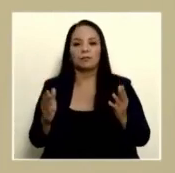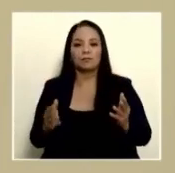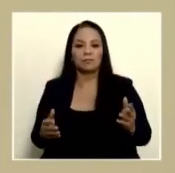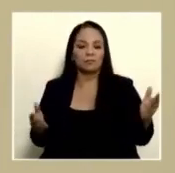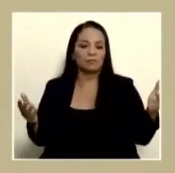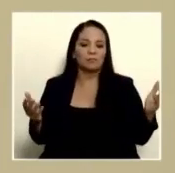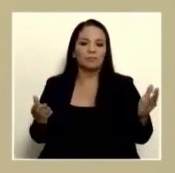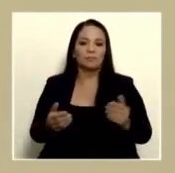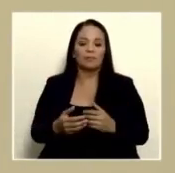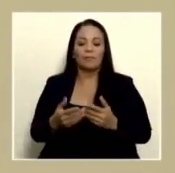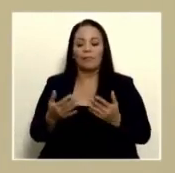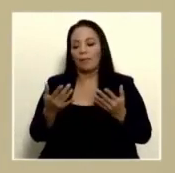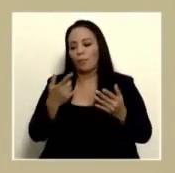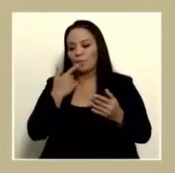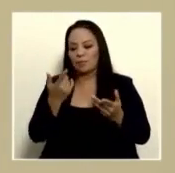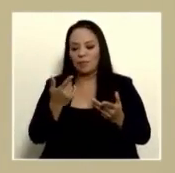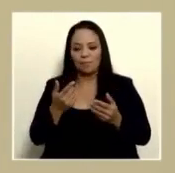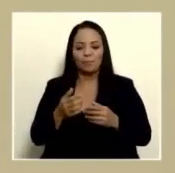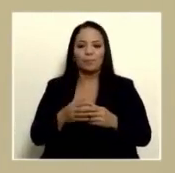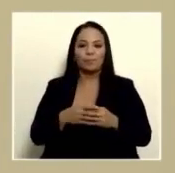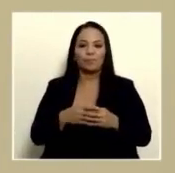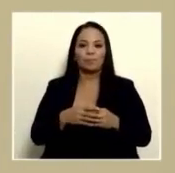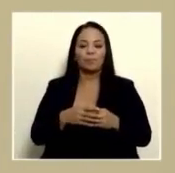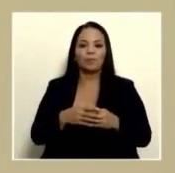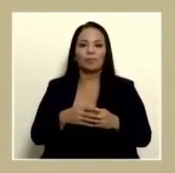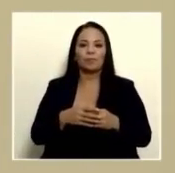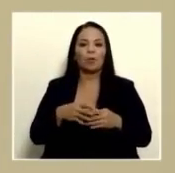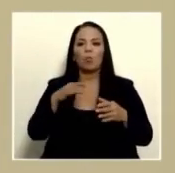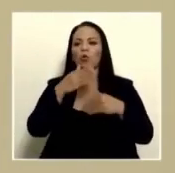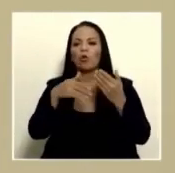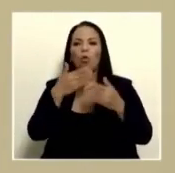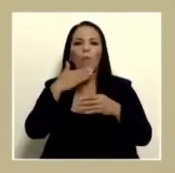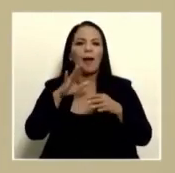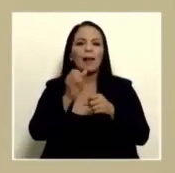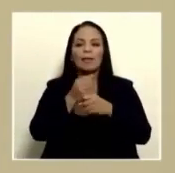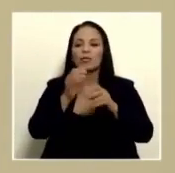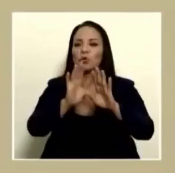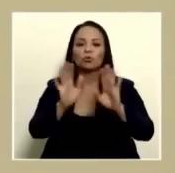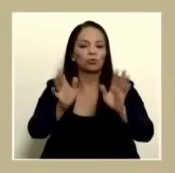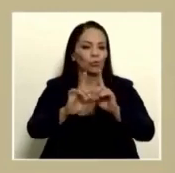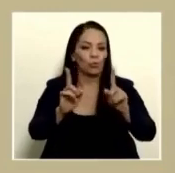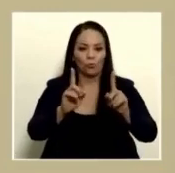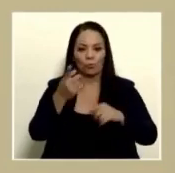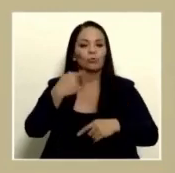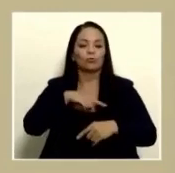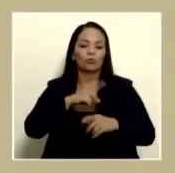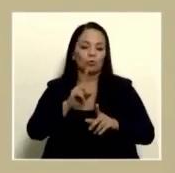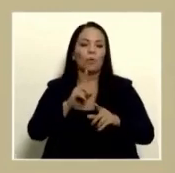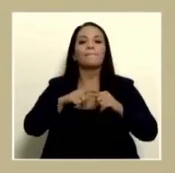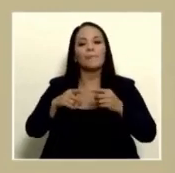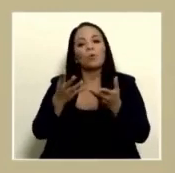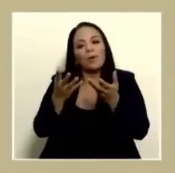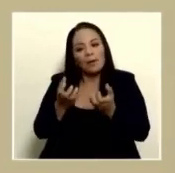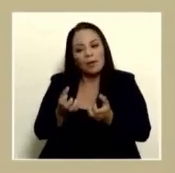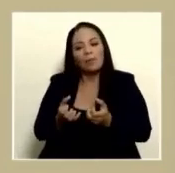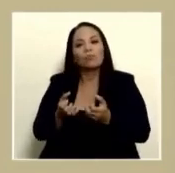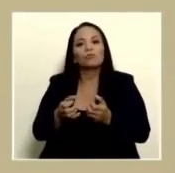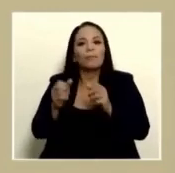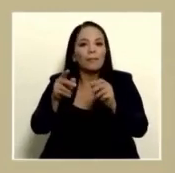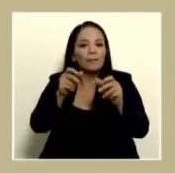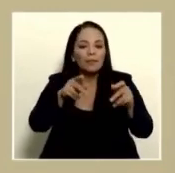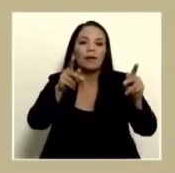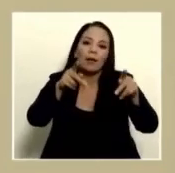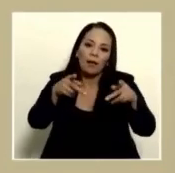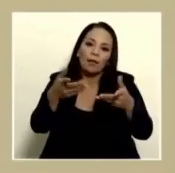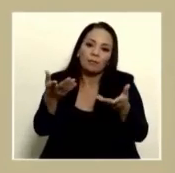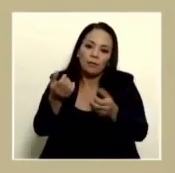gallos como se llama comida callejera sucia no no pero si queremos permitirle a la gente que se gane una vida de manera